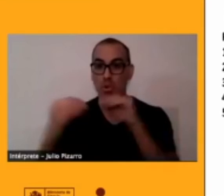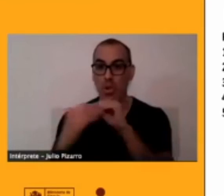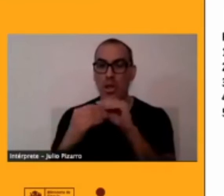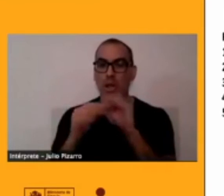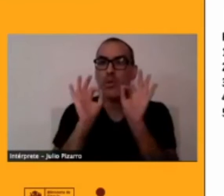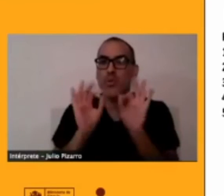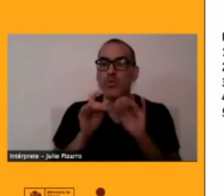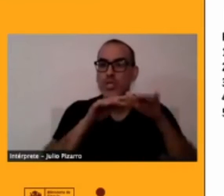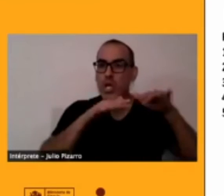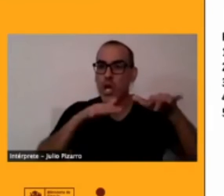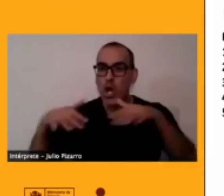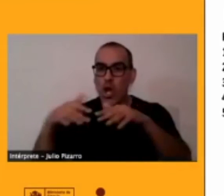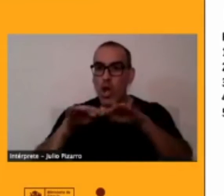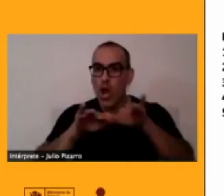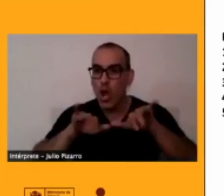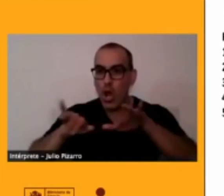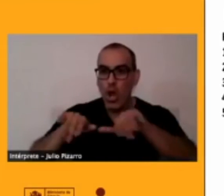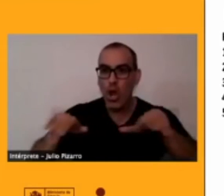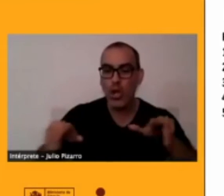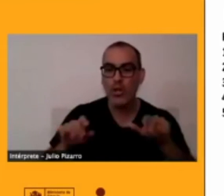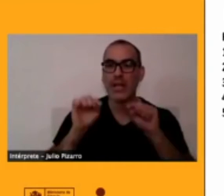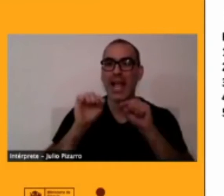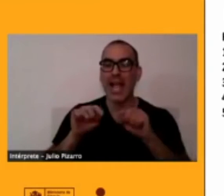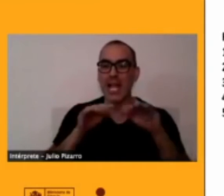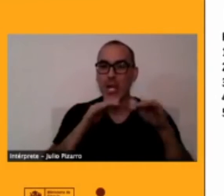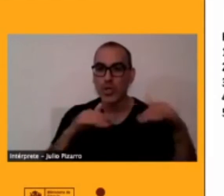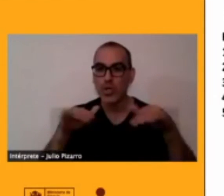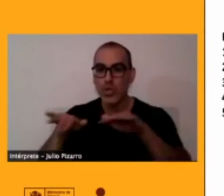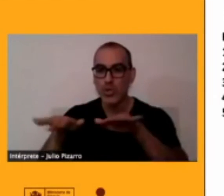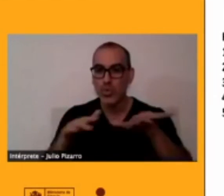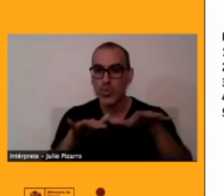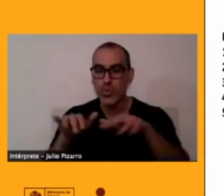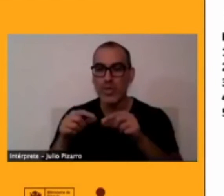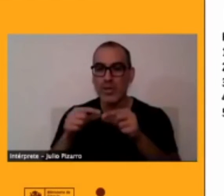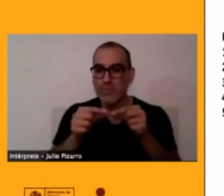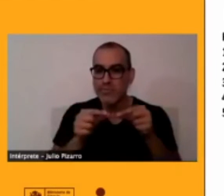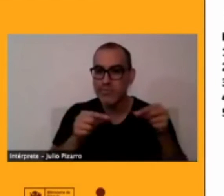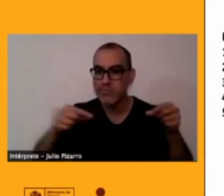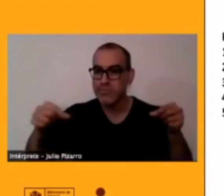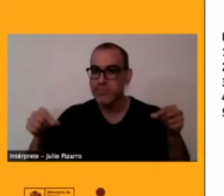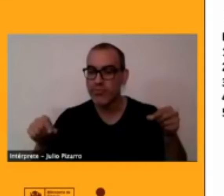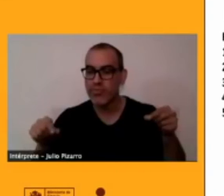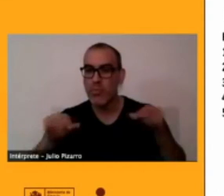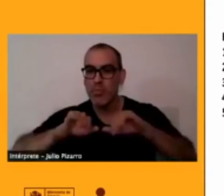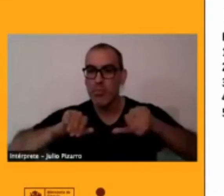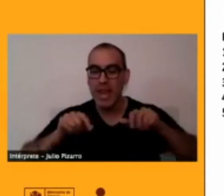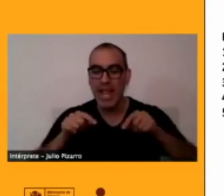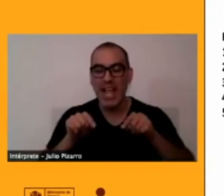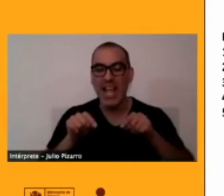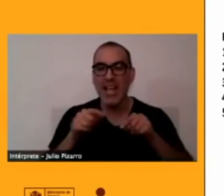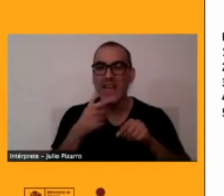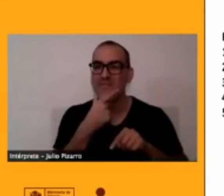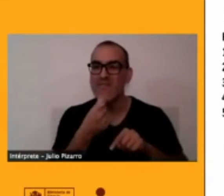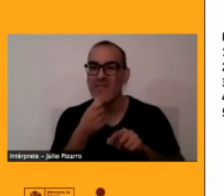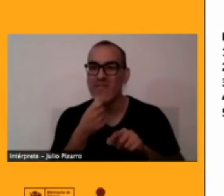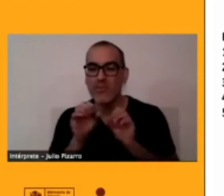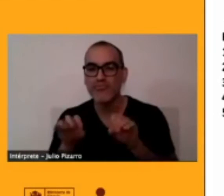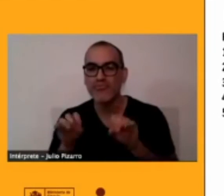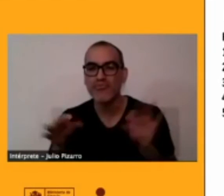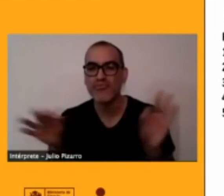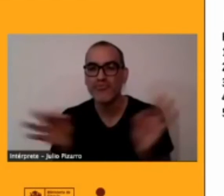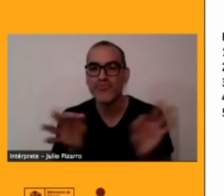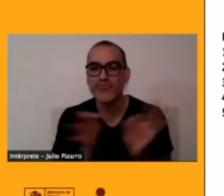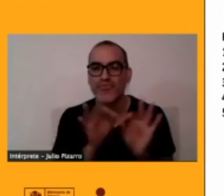obviamente los españoles llegaron ahí y no tuvieron mayor problema en términos de acceder a un